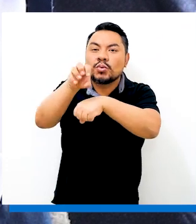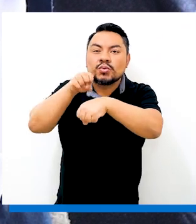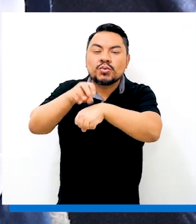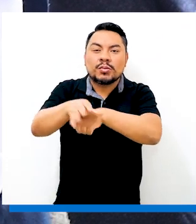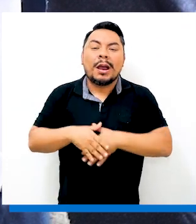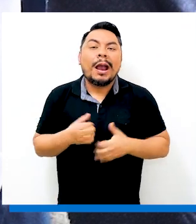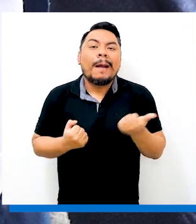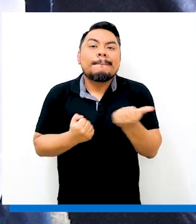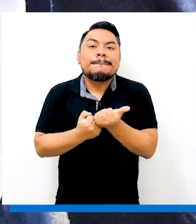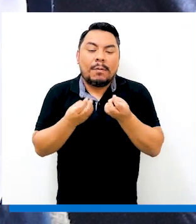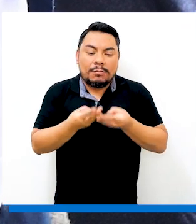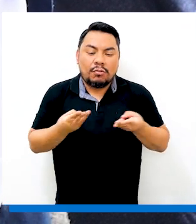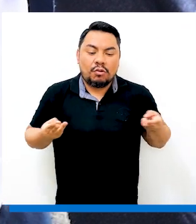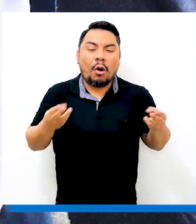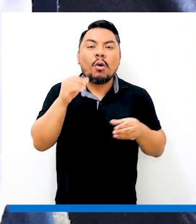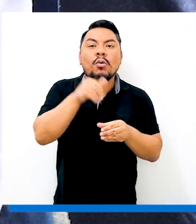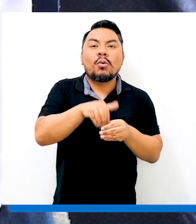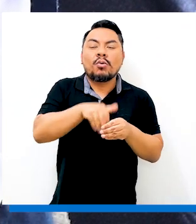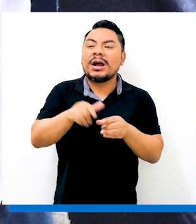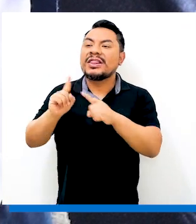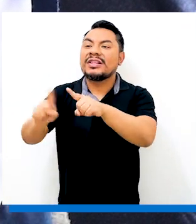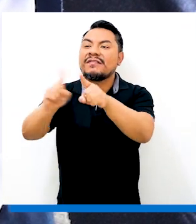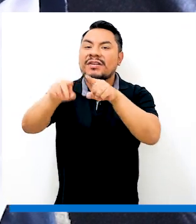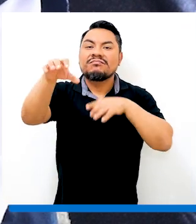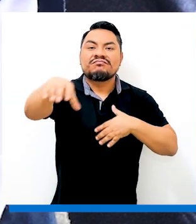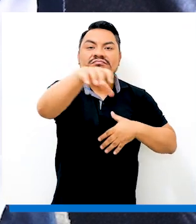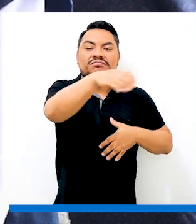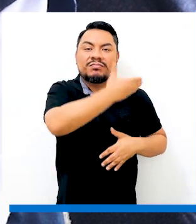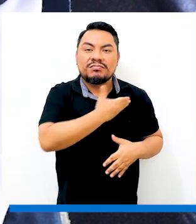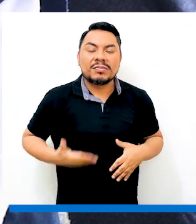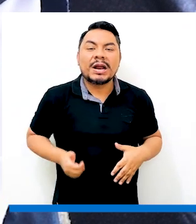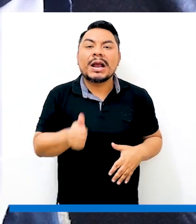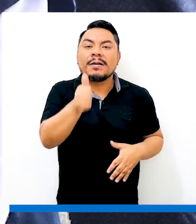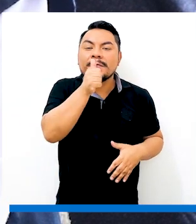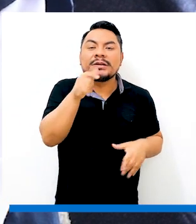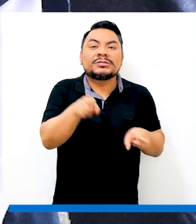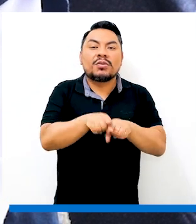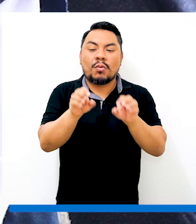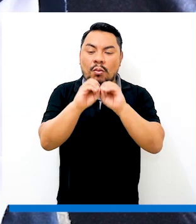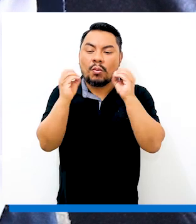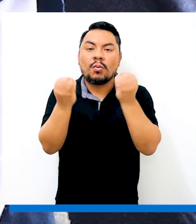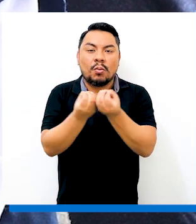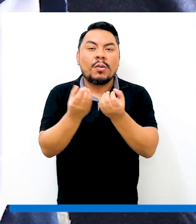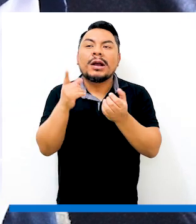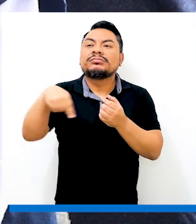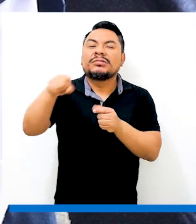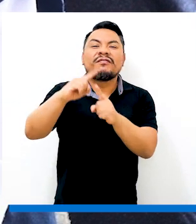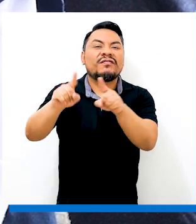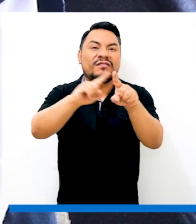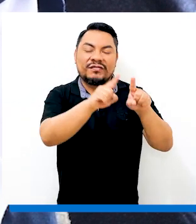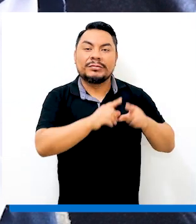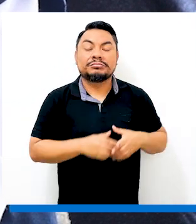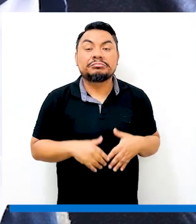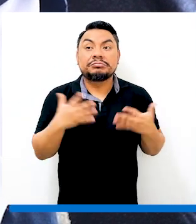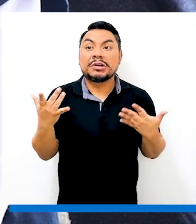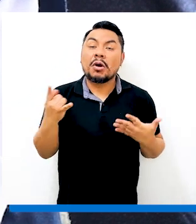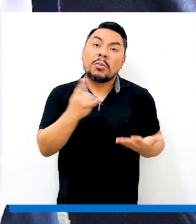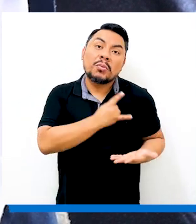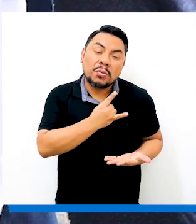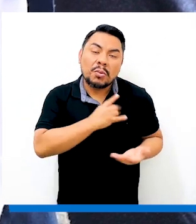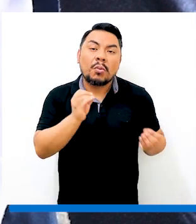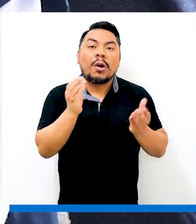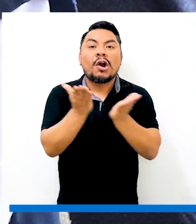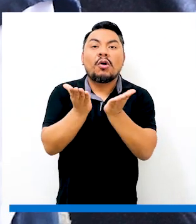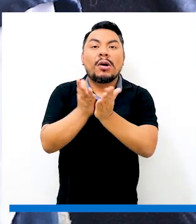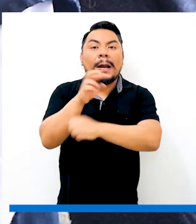asesoramiento, apoyo en materia electoral a las diferentes instituciones públicas, privadas y organizaciones de la sociedad civil ya sean